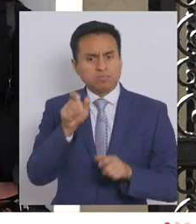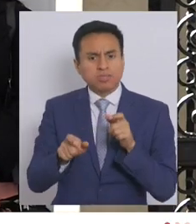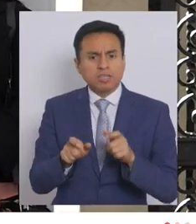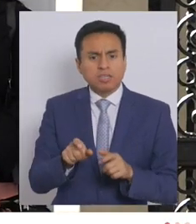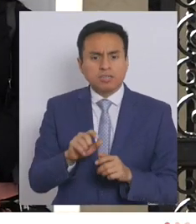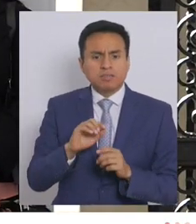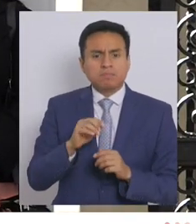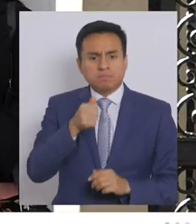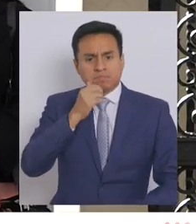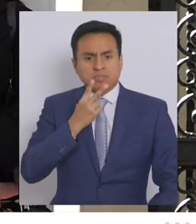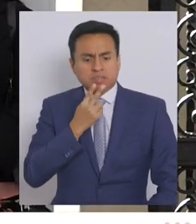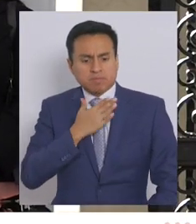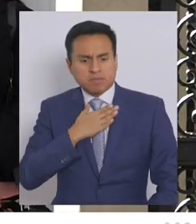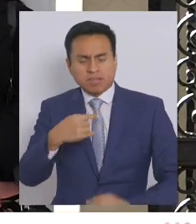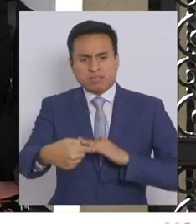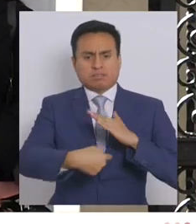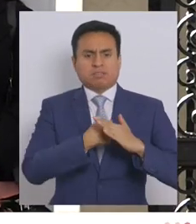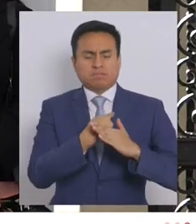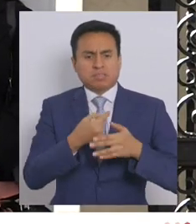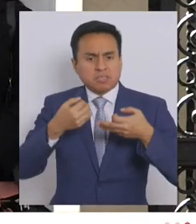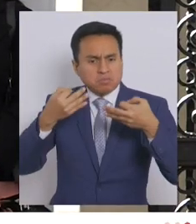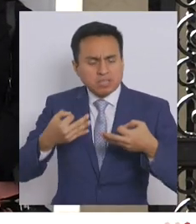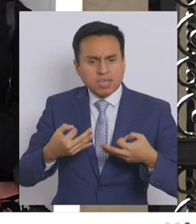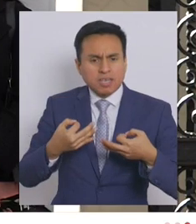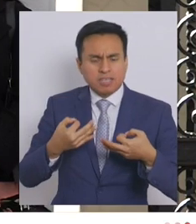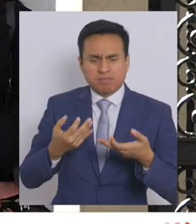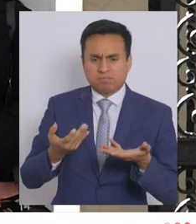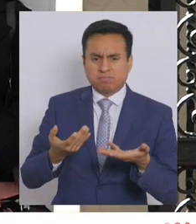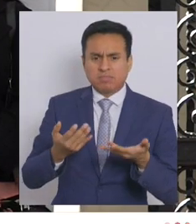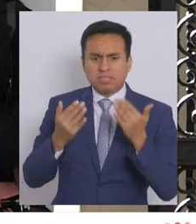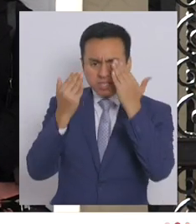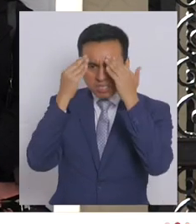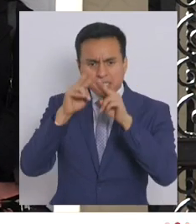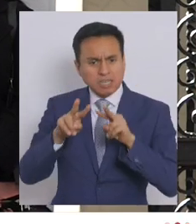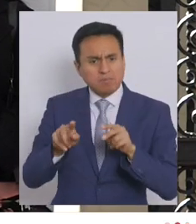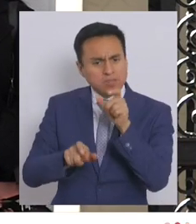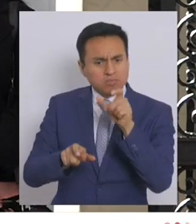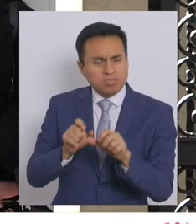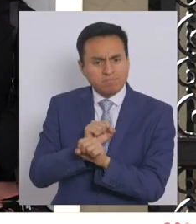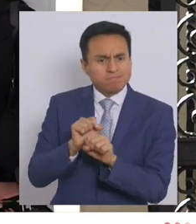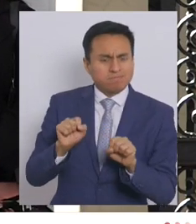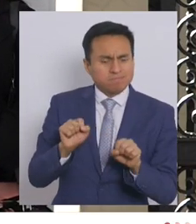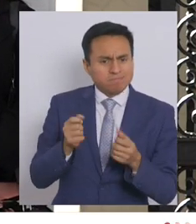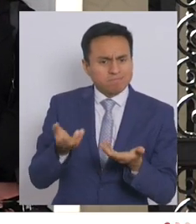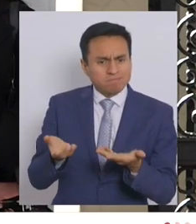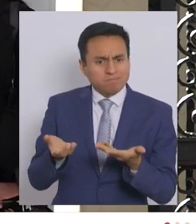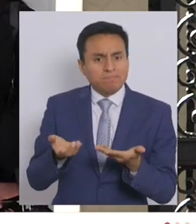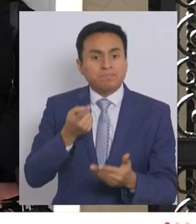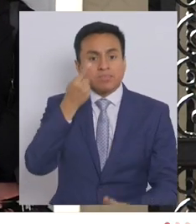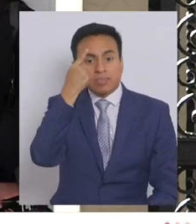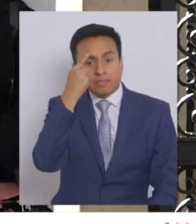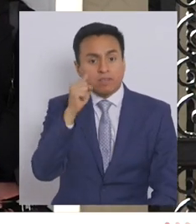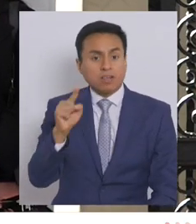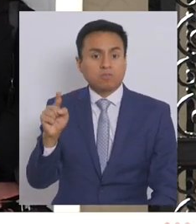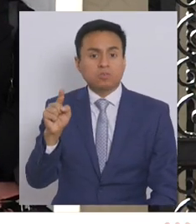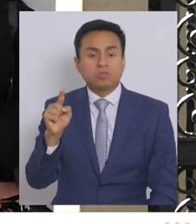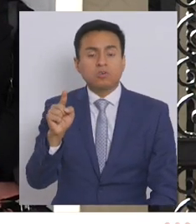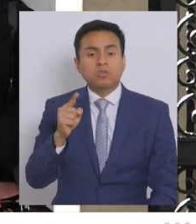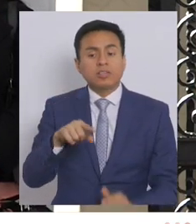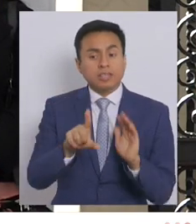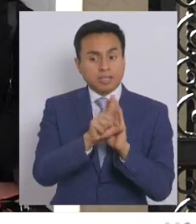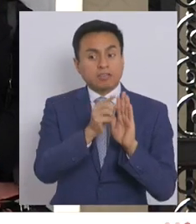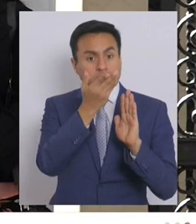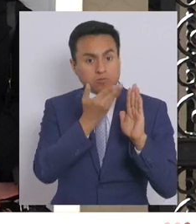intimidad, la vida privada, la seguridad, la integridad psíquica de las personas. Y sin embargo, en nuestra